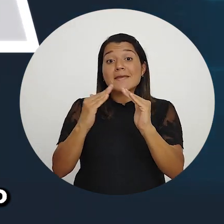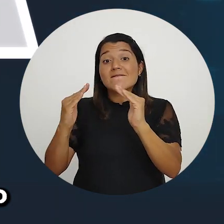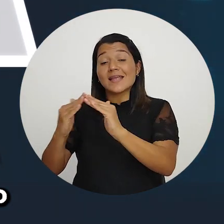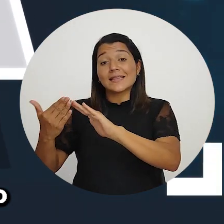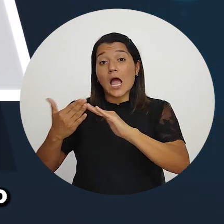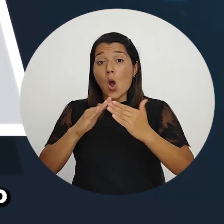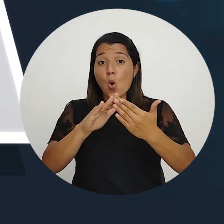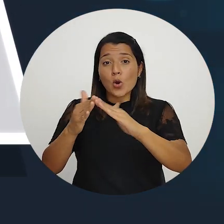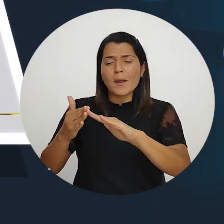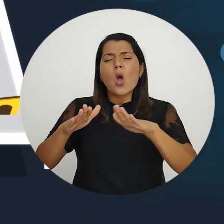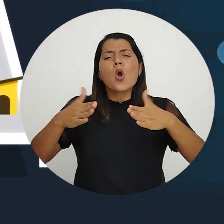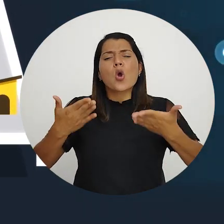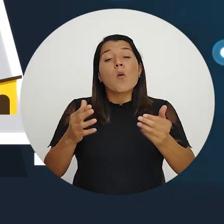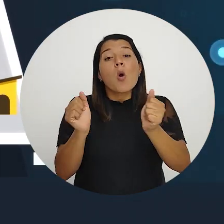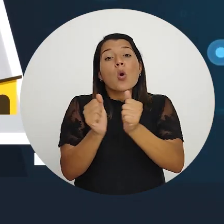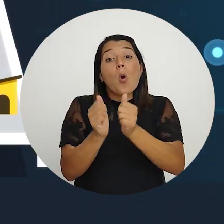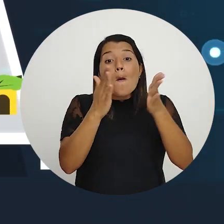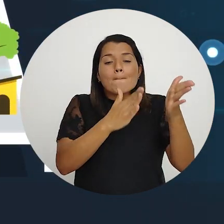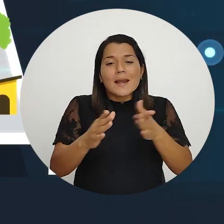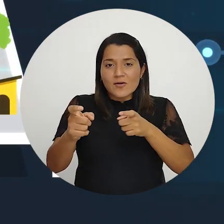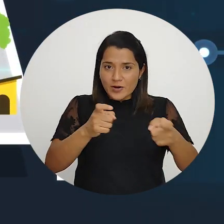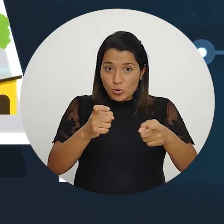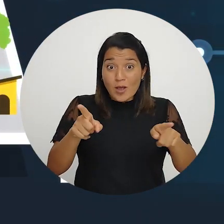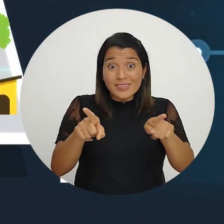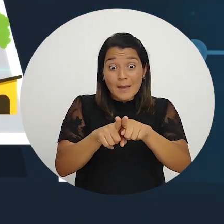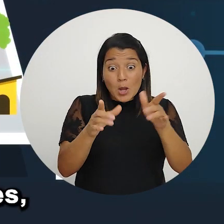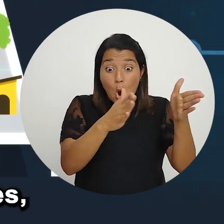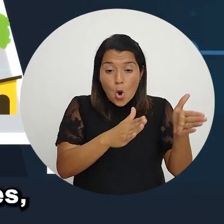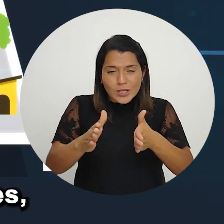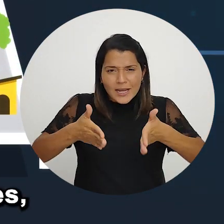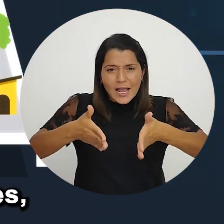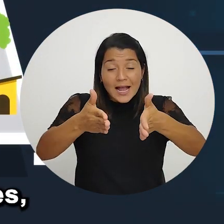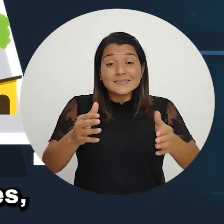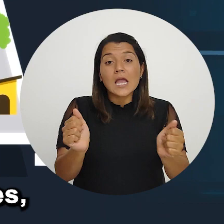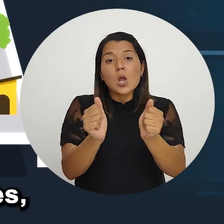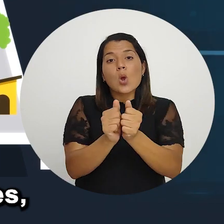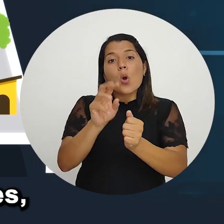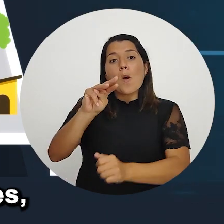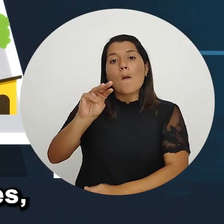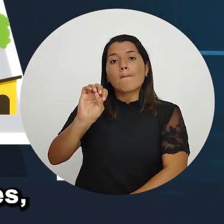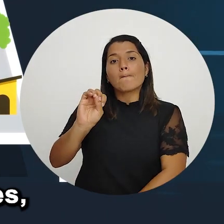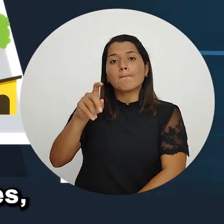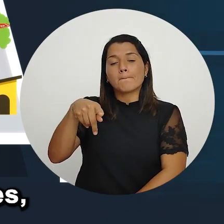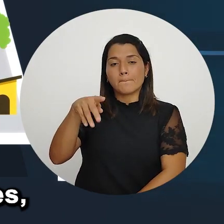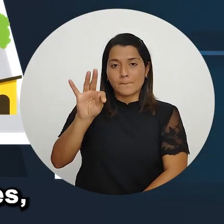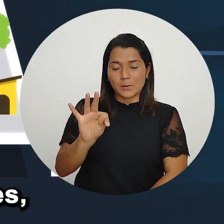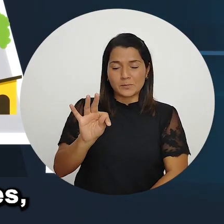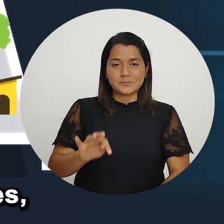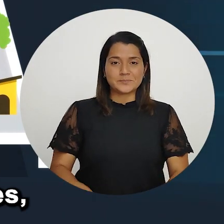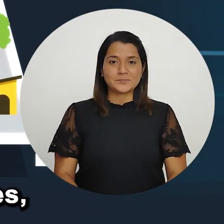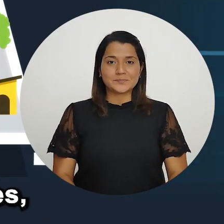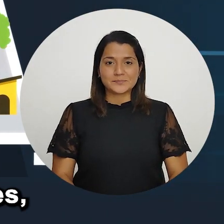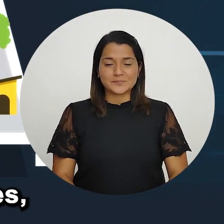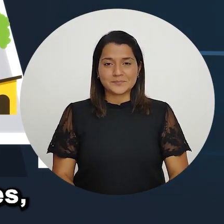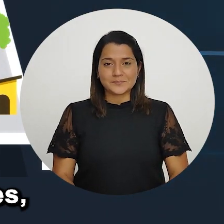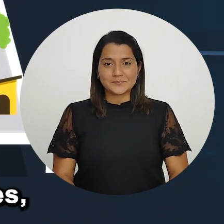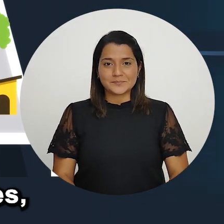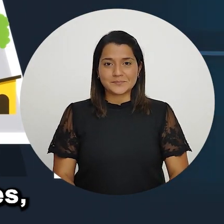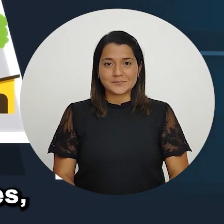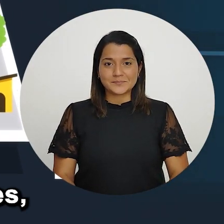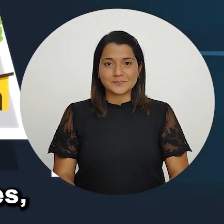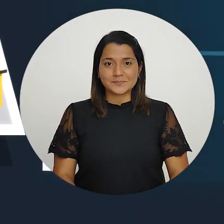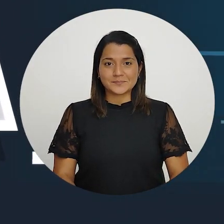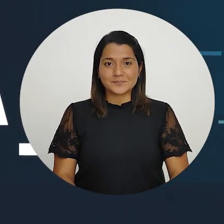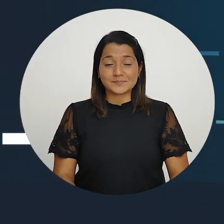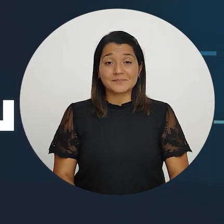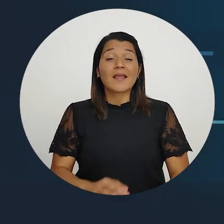Vivienda y Urbanismo, a través de planes reguladores y la señalización de vías, junto con el Ministerio de Obras Públicas y Transportes.